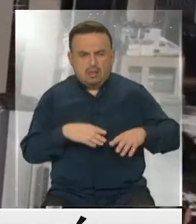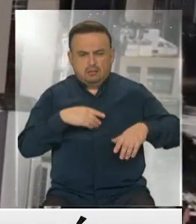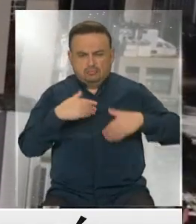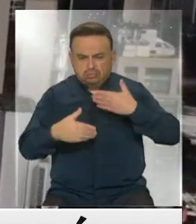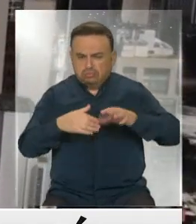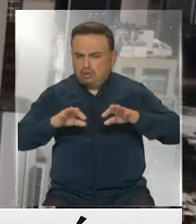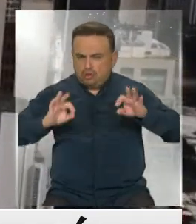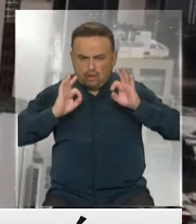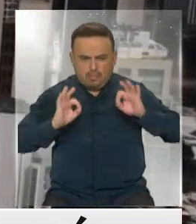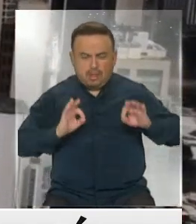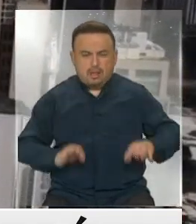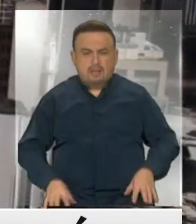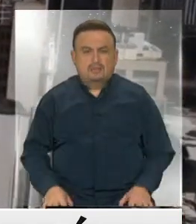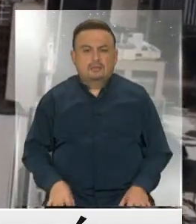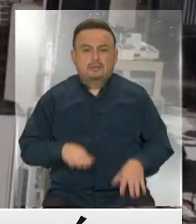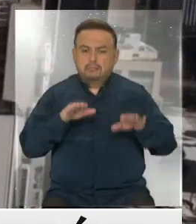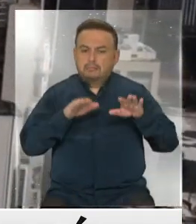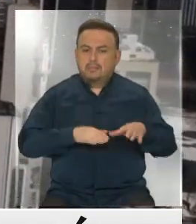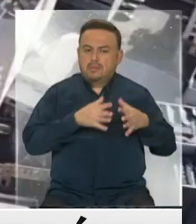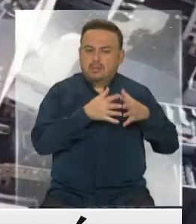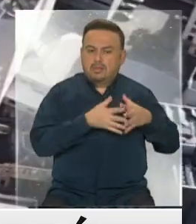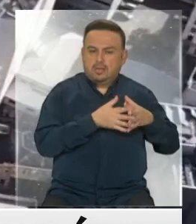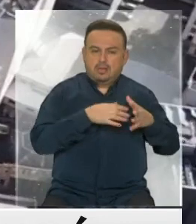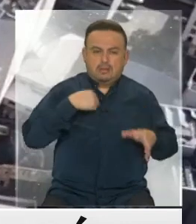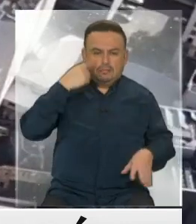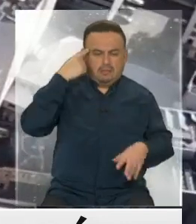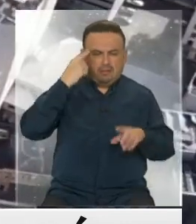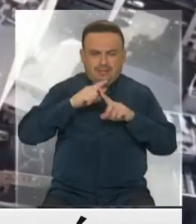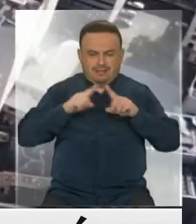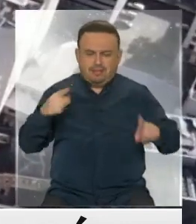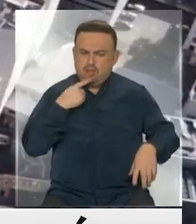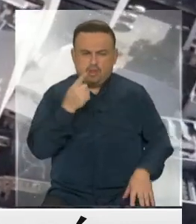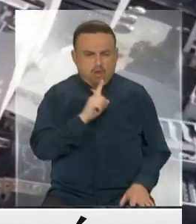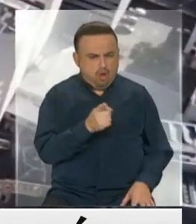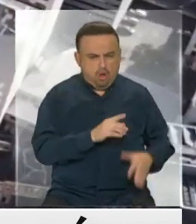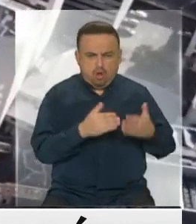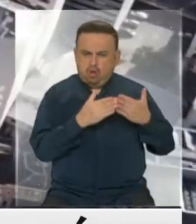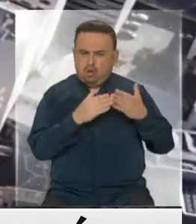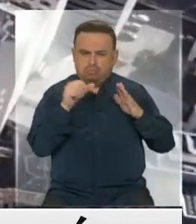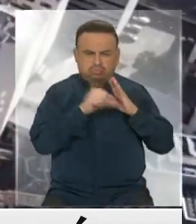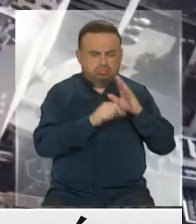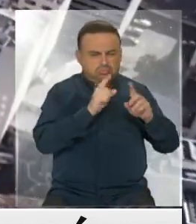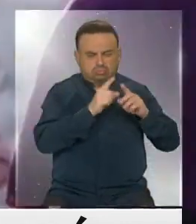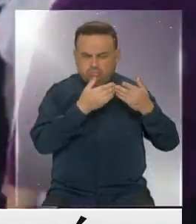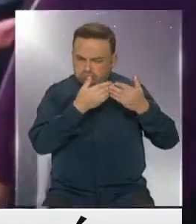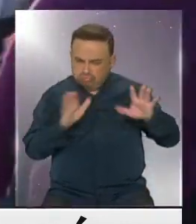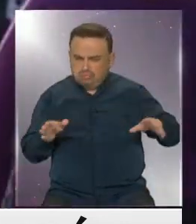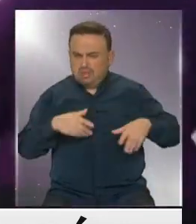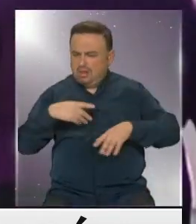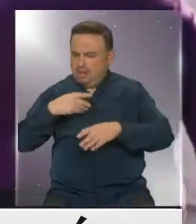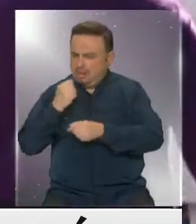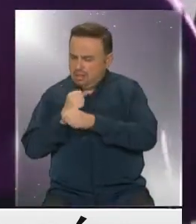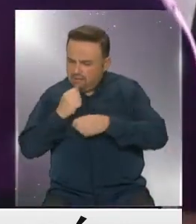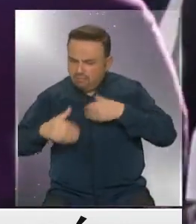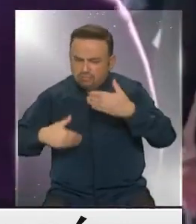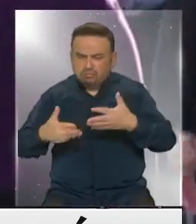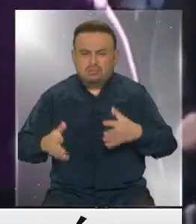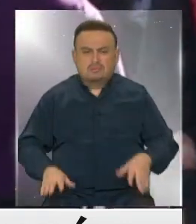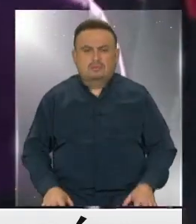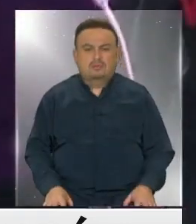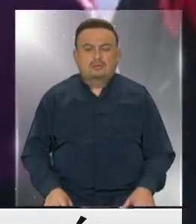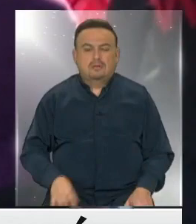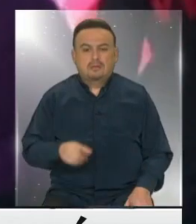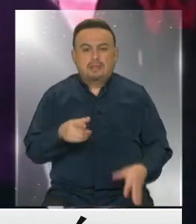o en los Estados Unidos, Trump, piensan todo lo contrario y tratan de que no ocurra, en el fondo, que por un punto de